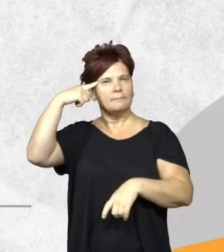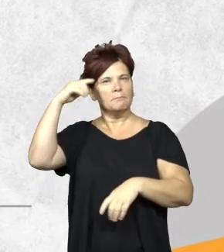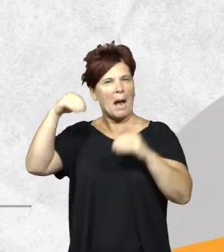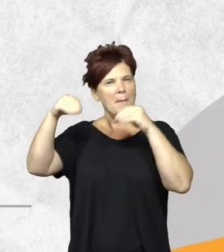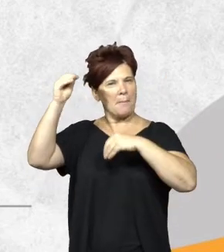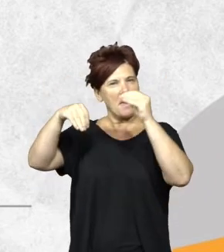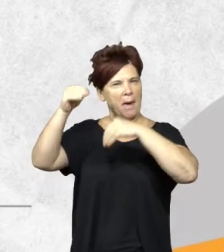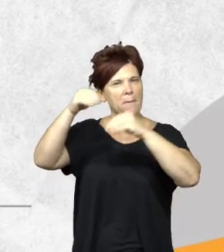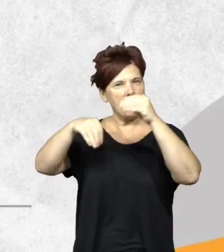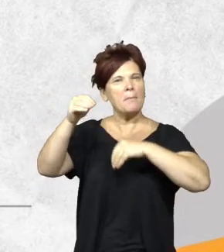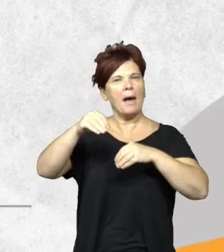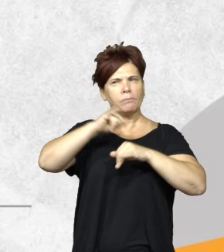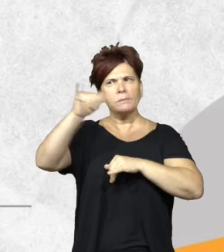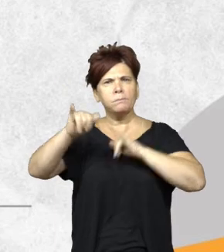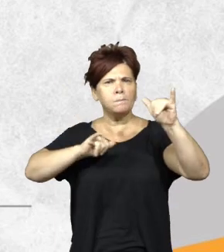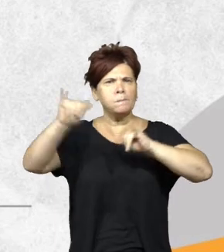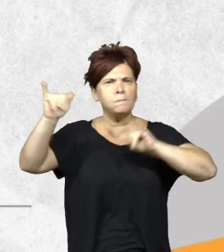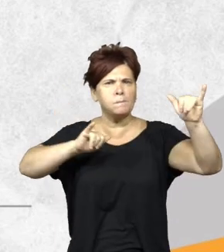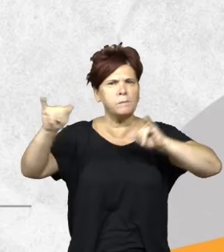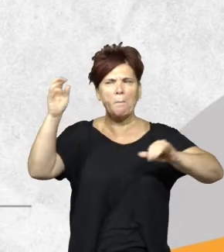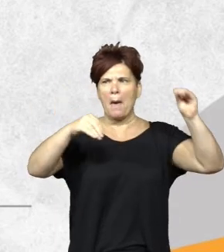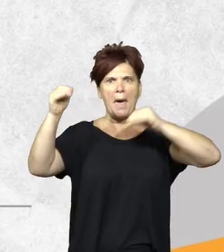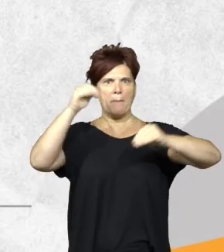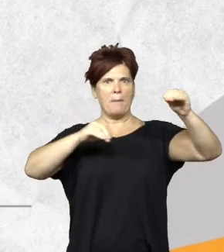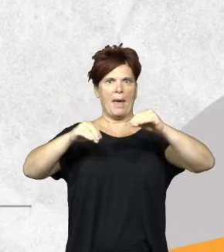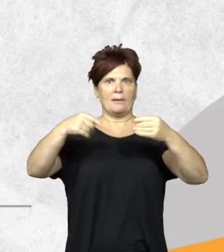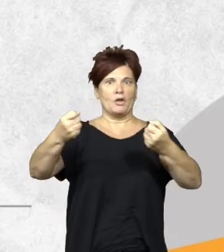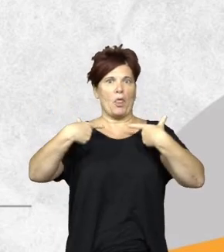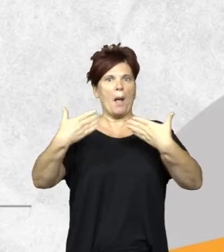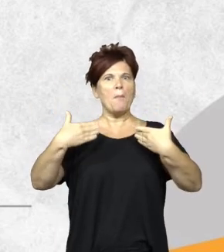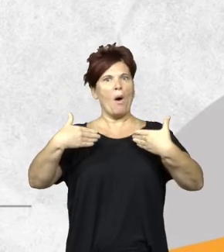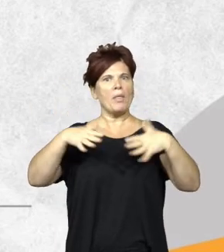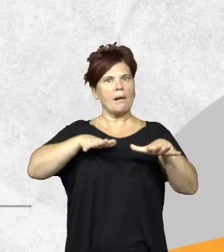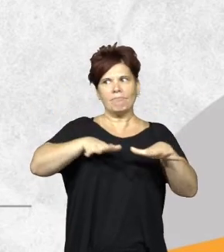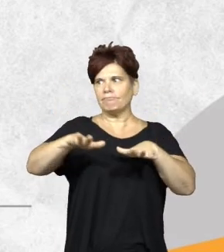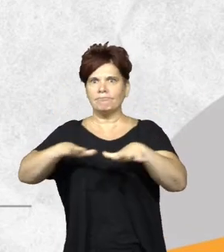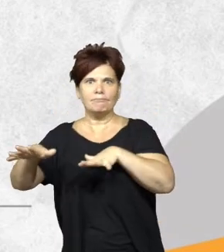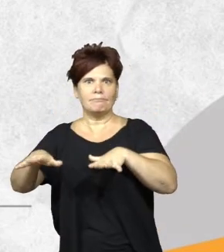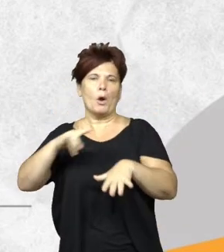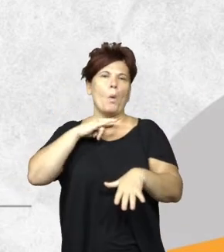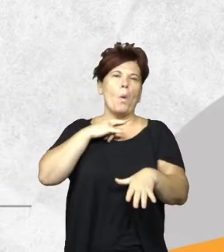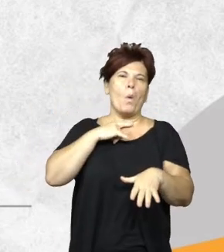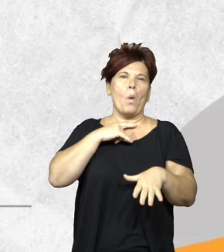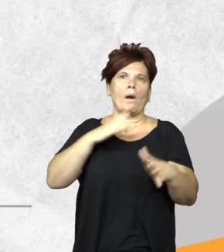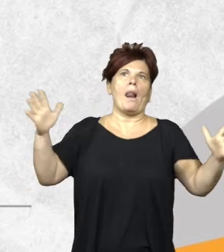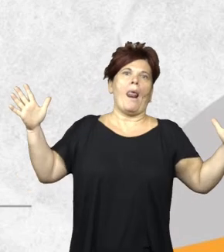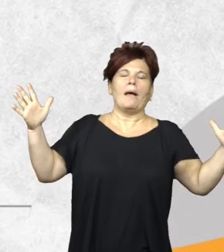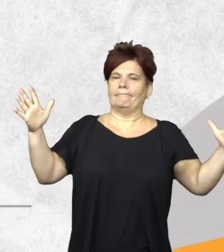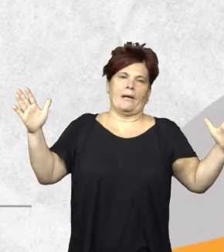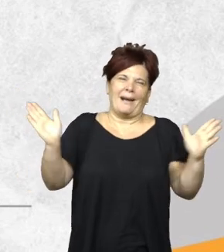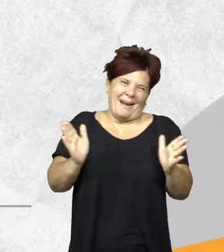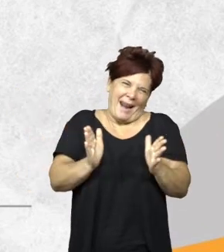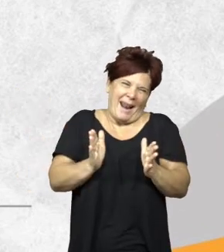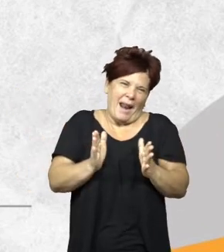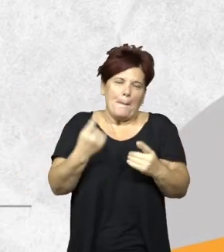ambientales. Entonces, se suma más, hay más denuncias, lo que nos permite a nosotros tomar acción, porque en una superficie, si bien Jujuy no es muy grande, tampoco somos tantos,